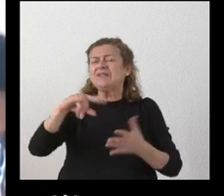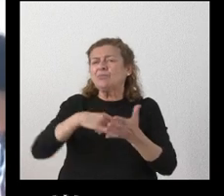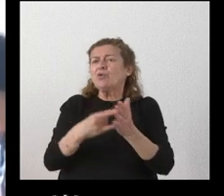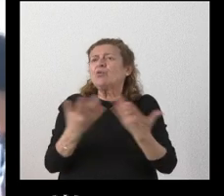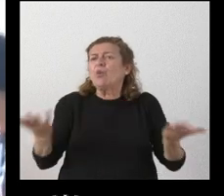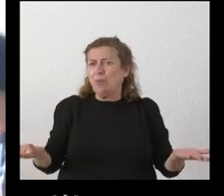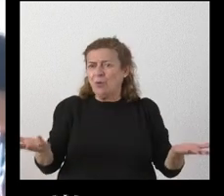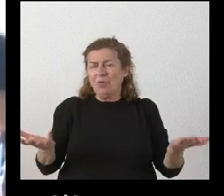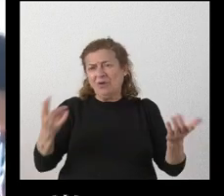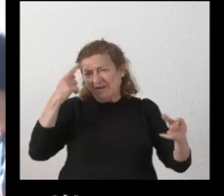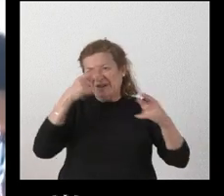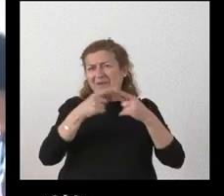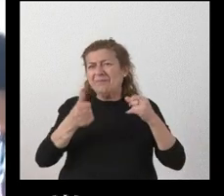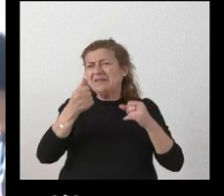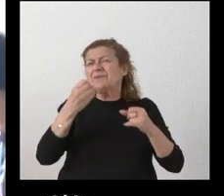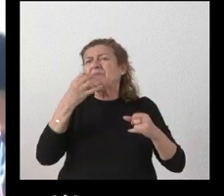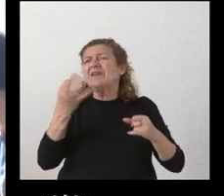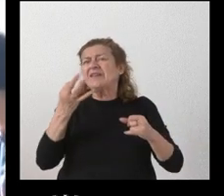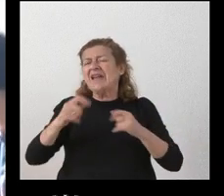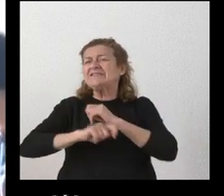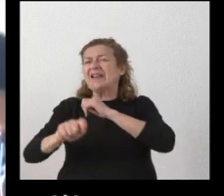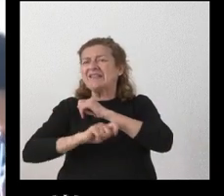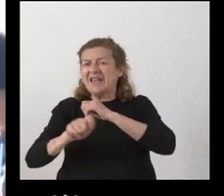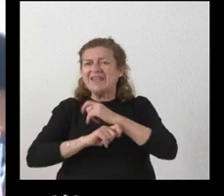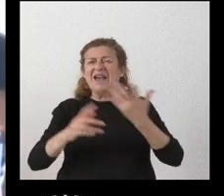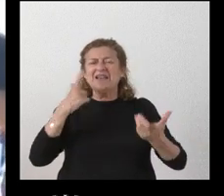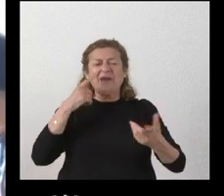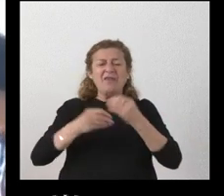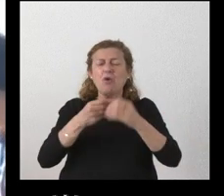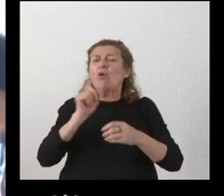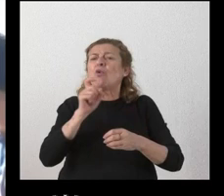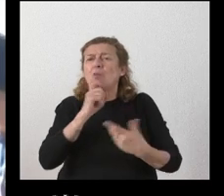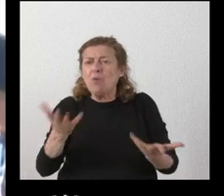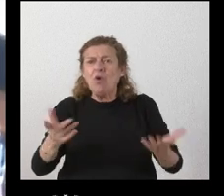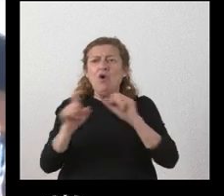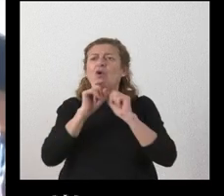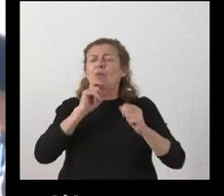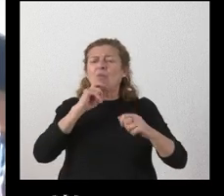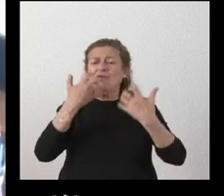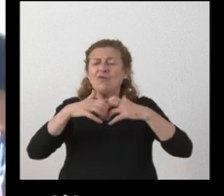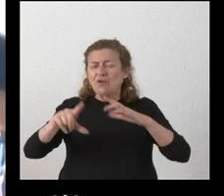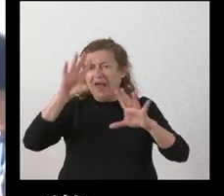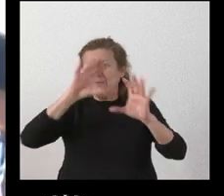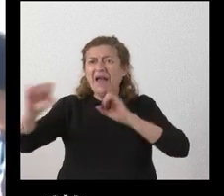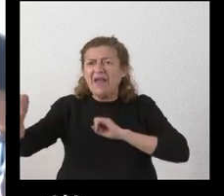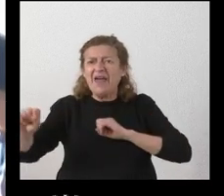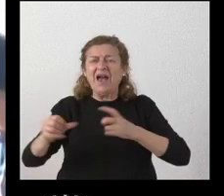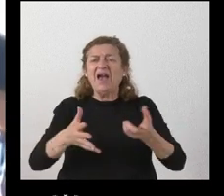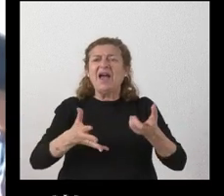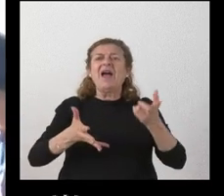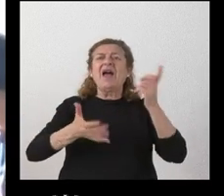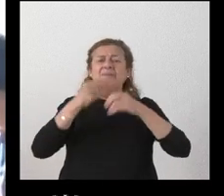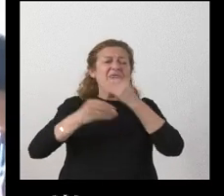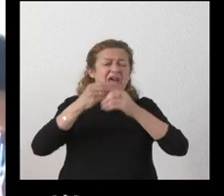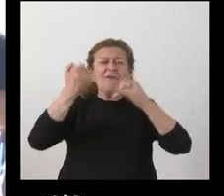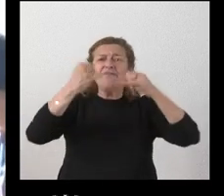en lo referido más bien a estrategias a cómo se va a llevar a cabo cómo va a funcionar esta embajada va a haber va organizar eventos